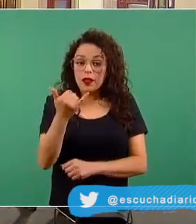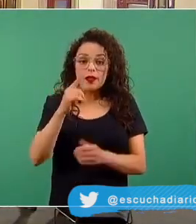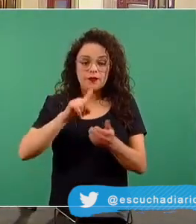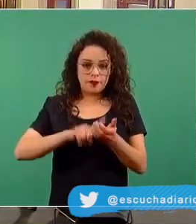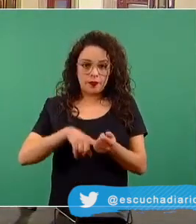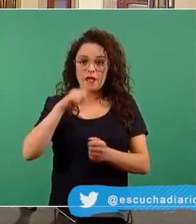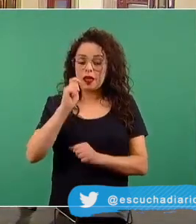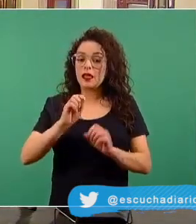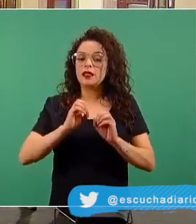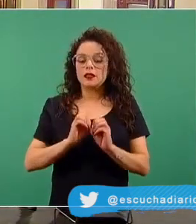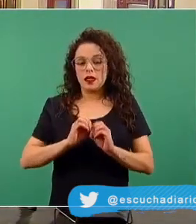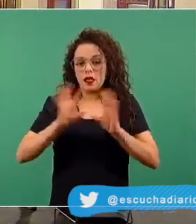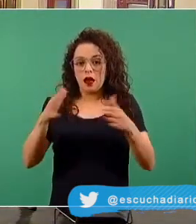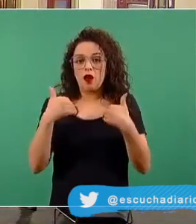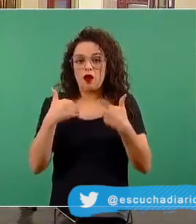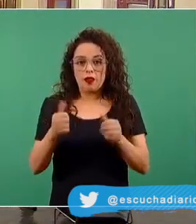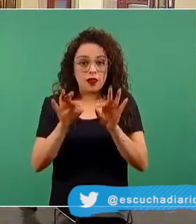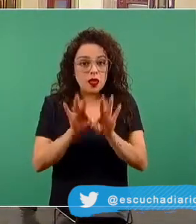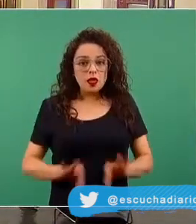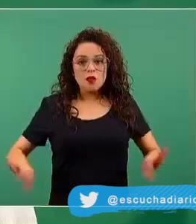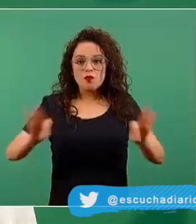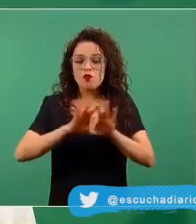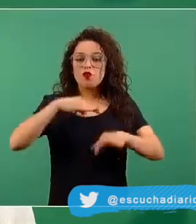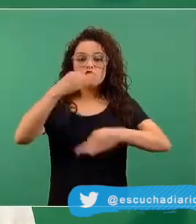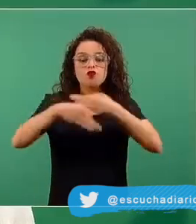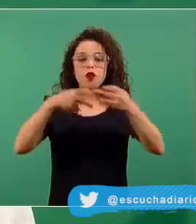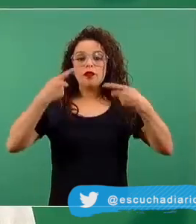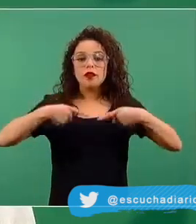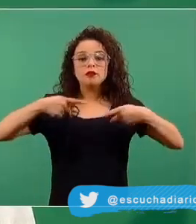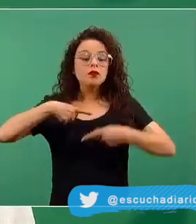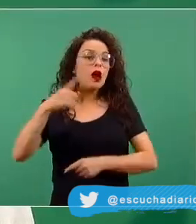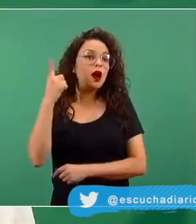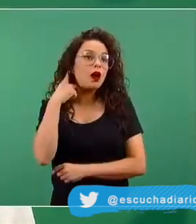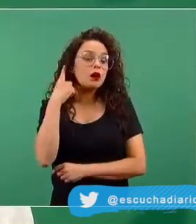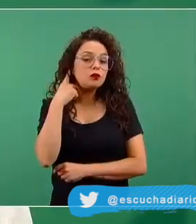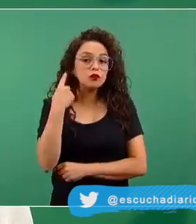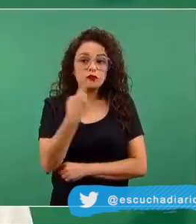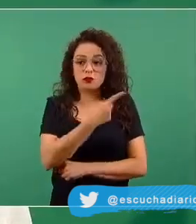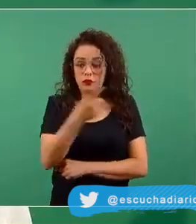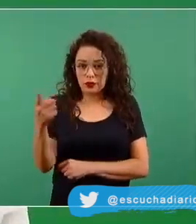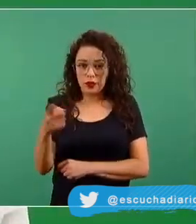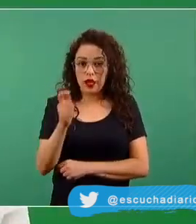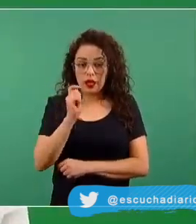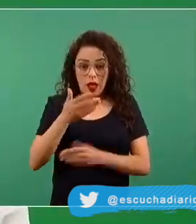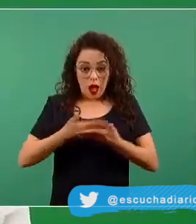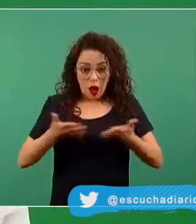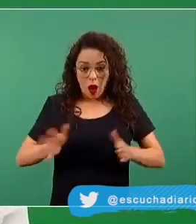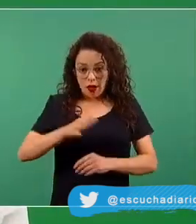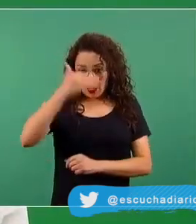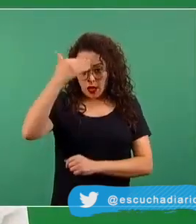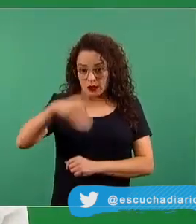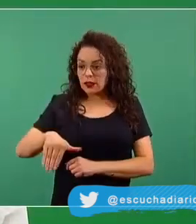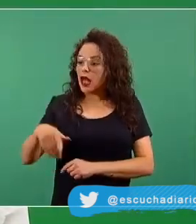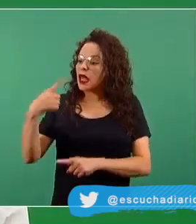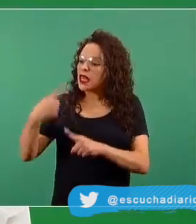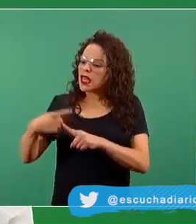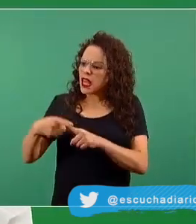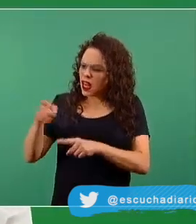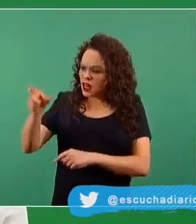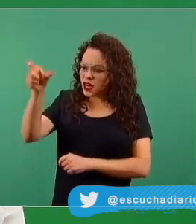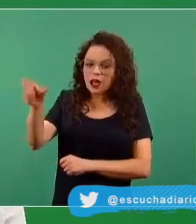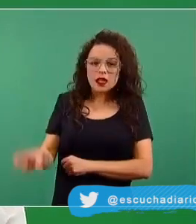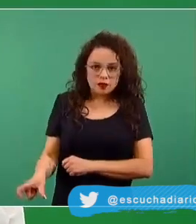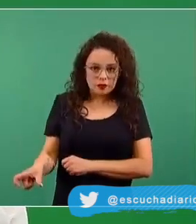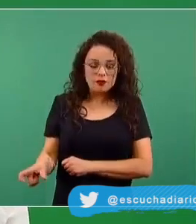importante que lo escuchen todas las personas que están participando en el operativo, es que sabemos ya muy bien quién es esta persona y